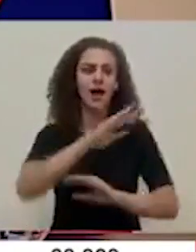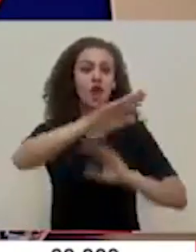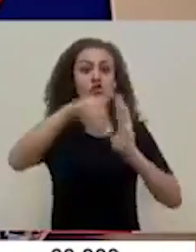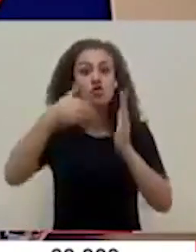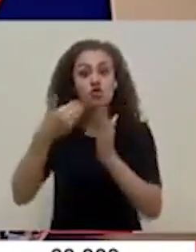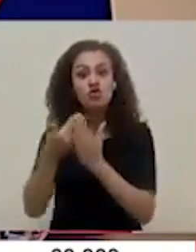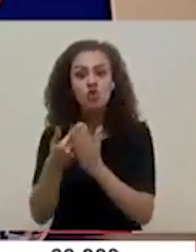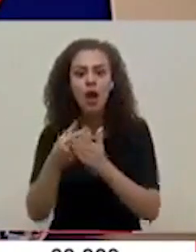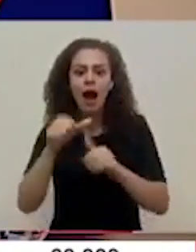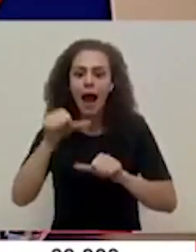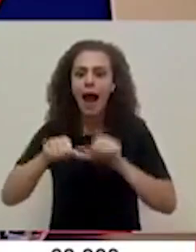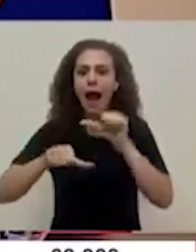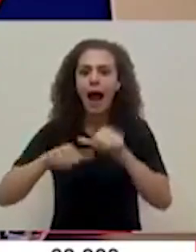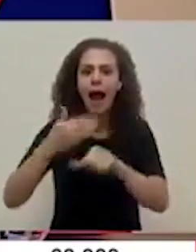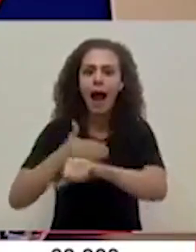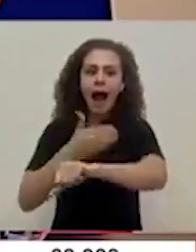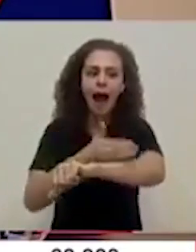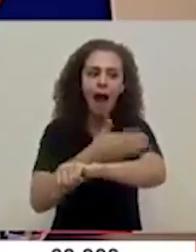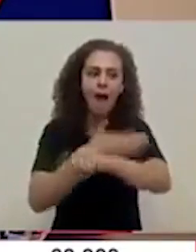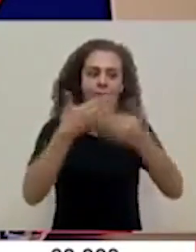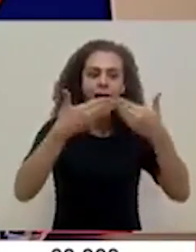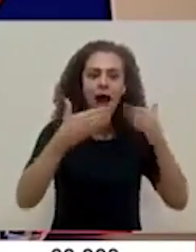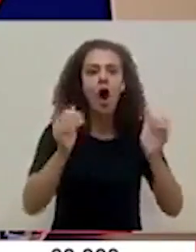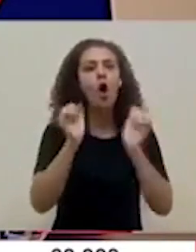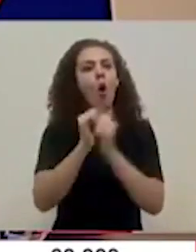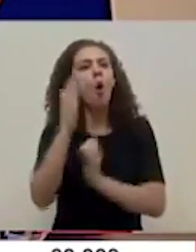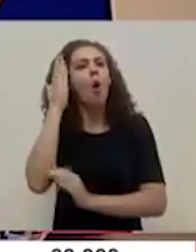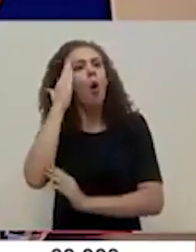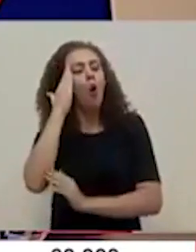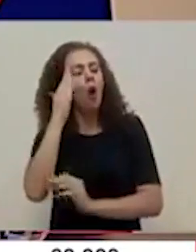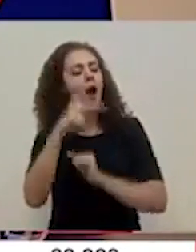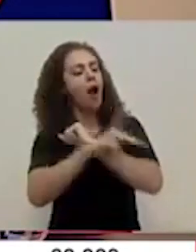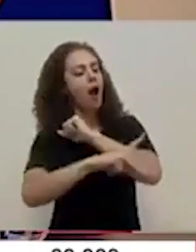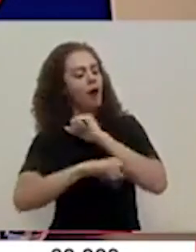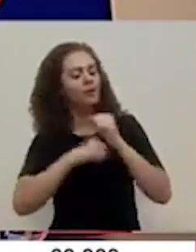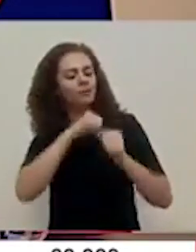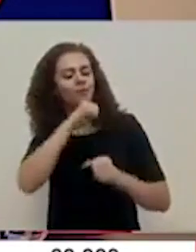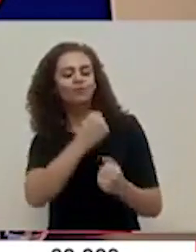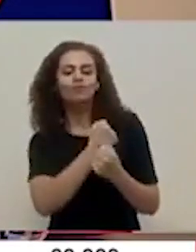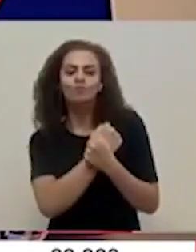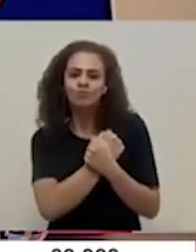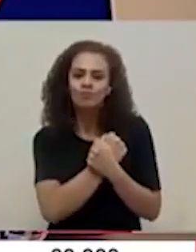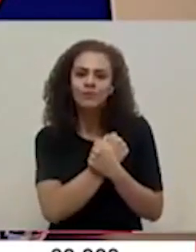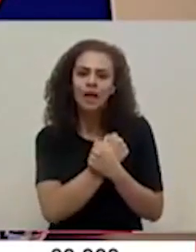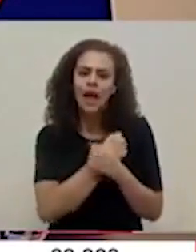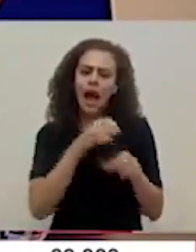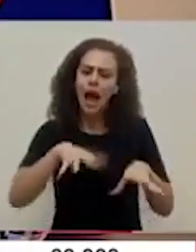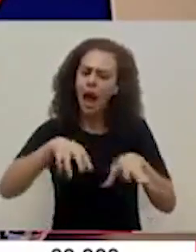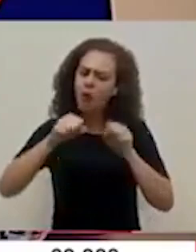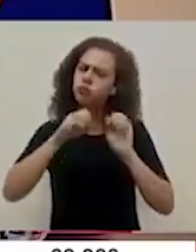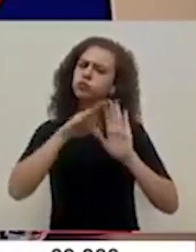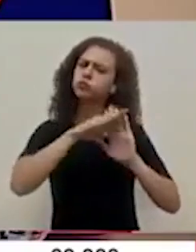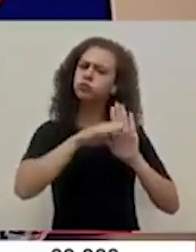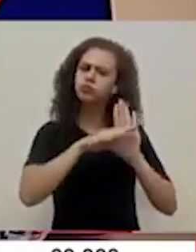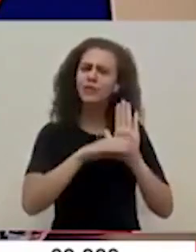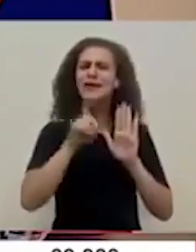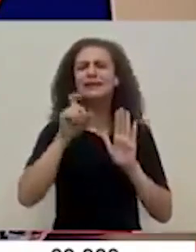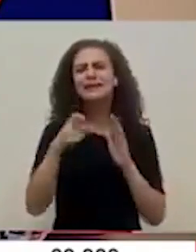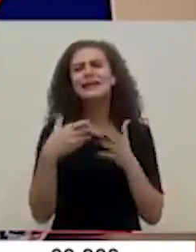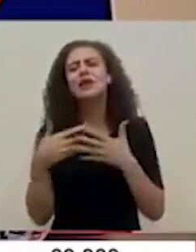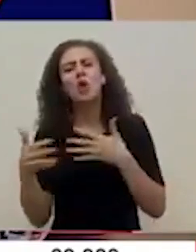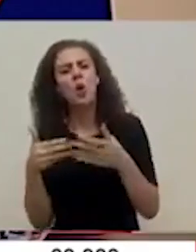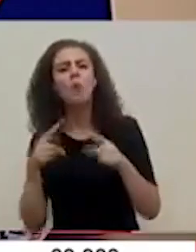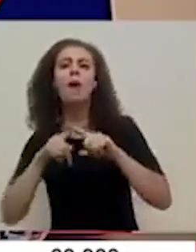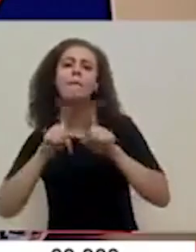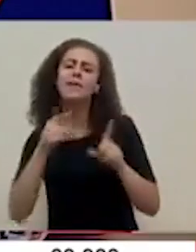todos estos avances de apertura con conciencia patriótica, adoptando medidas que en realidad pueden ser incómodas, pero